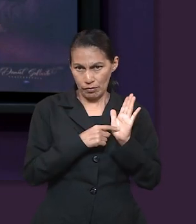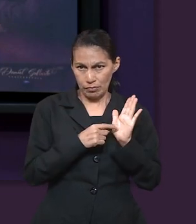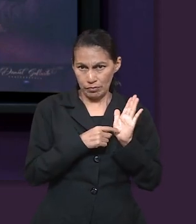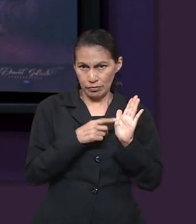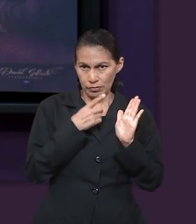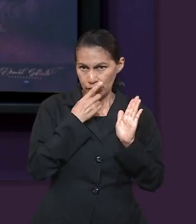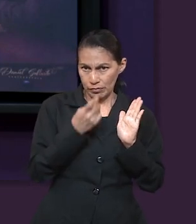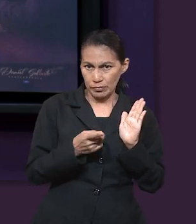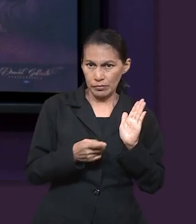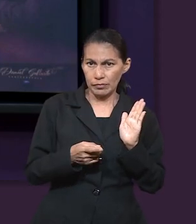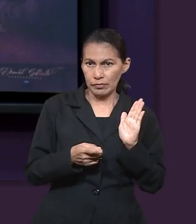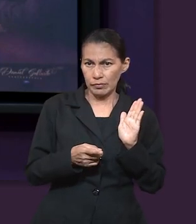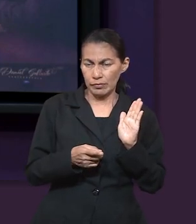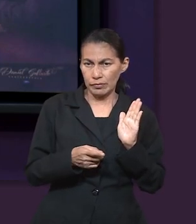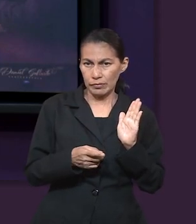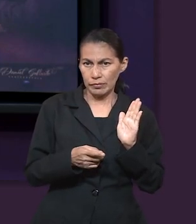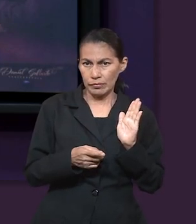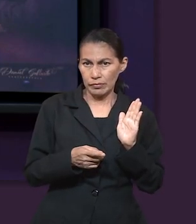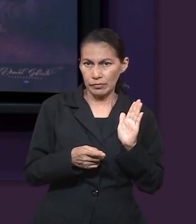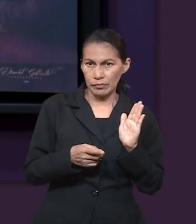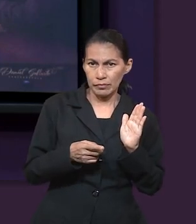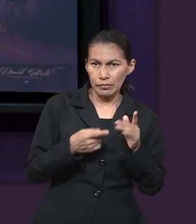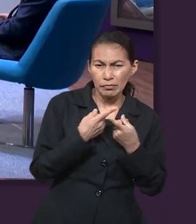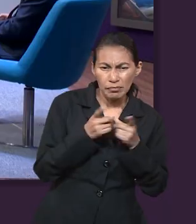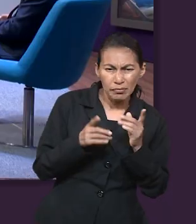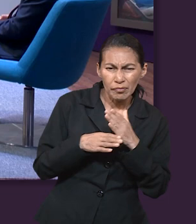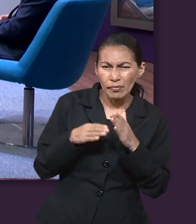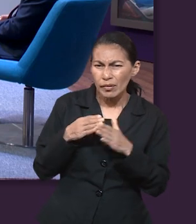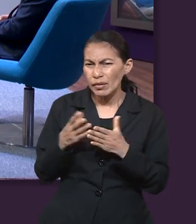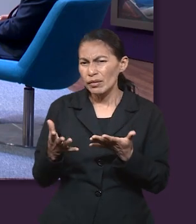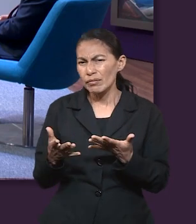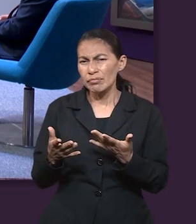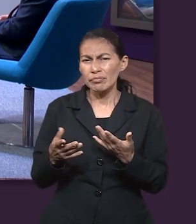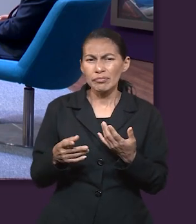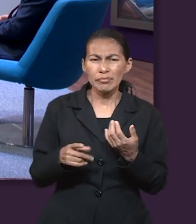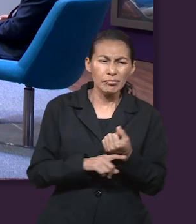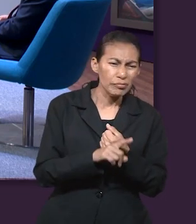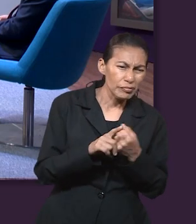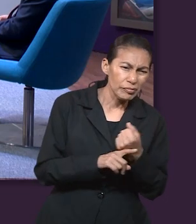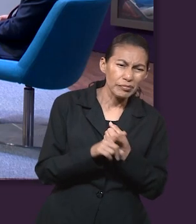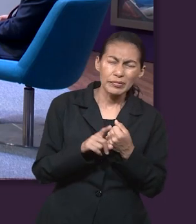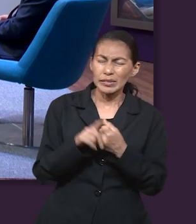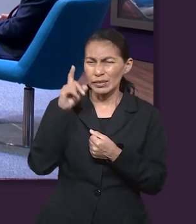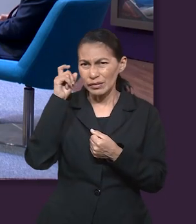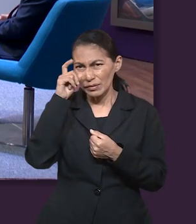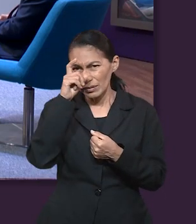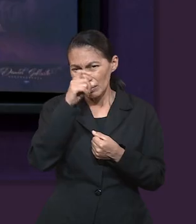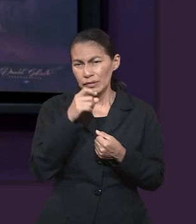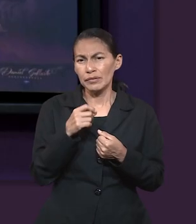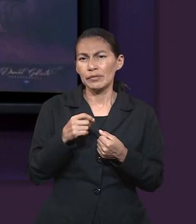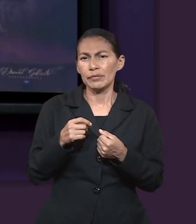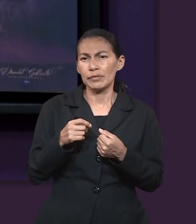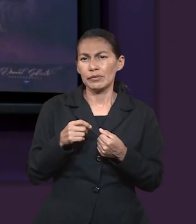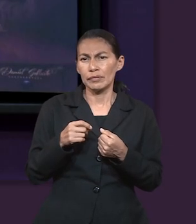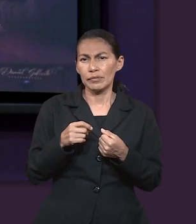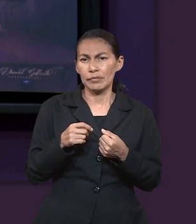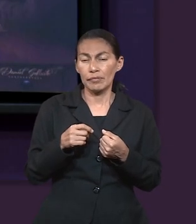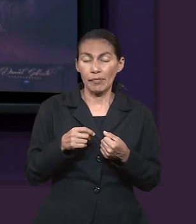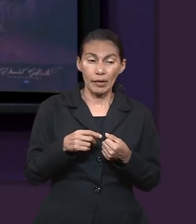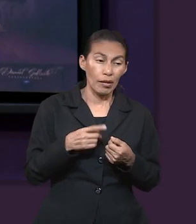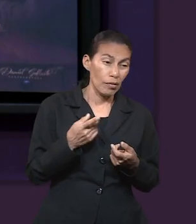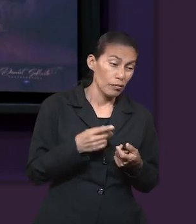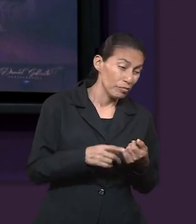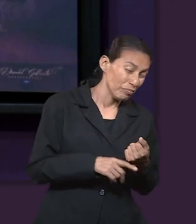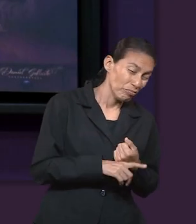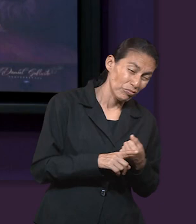el pasaje se explican varias cosas, que prácticamente nos está diciendo que en cualquier situación adversa, debemos